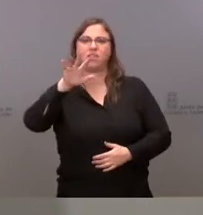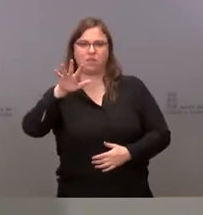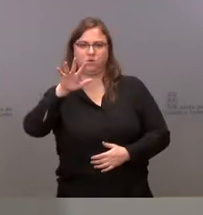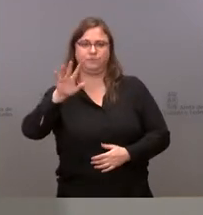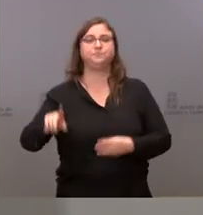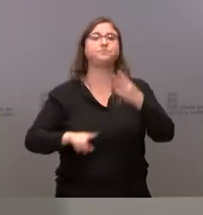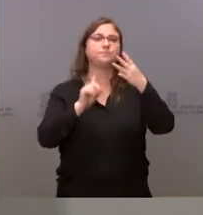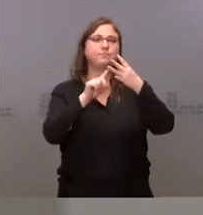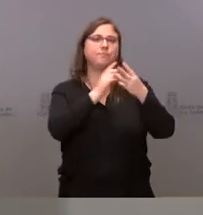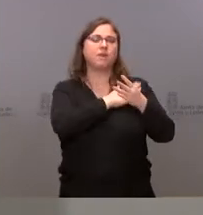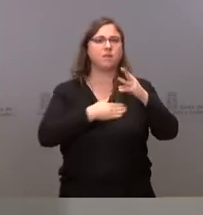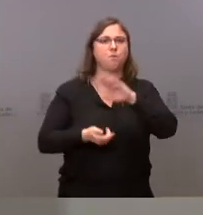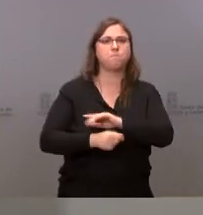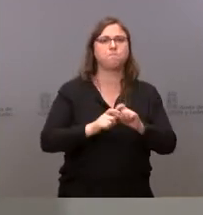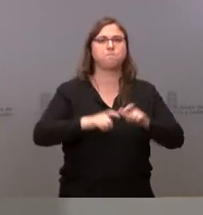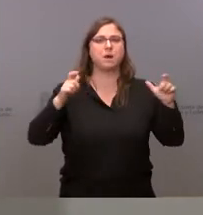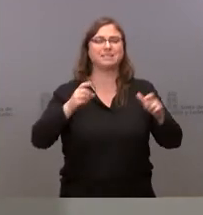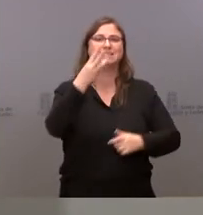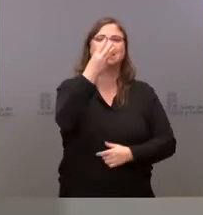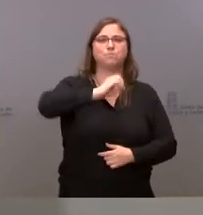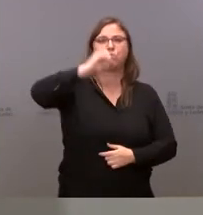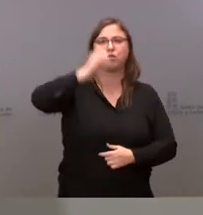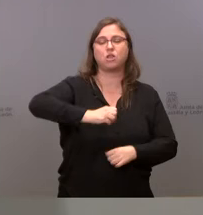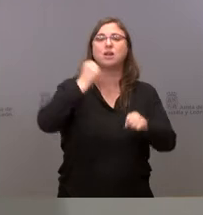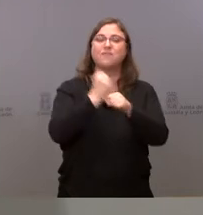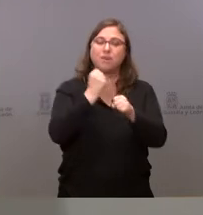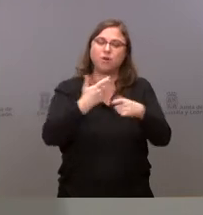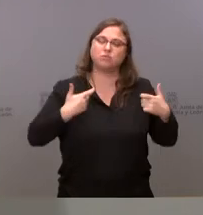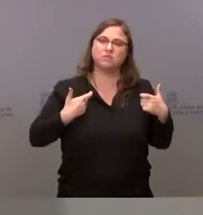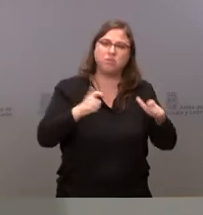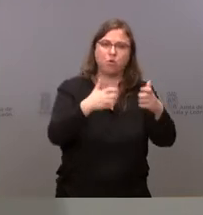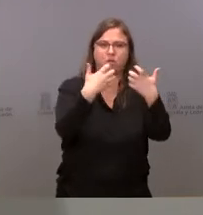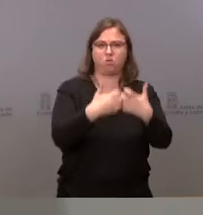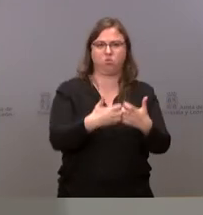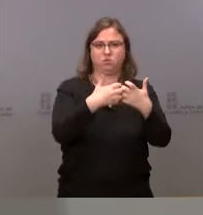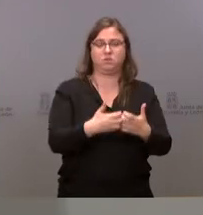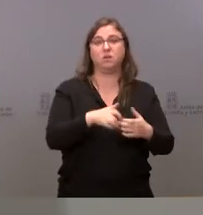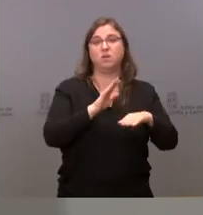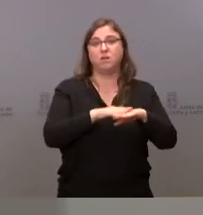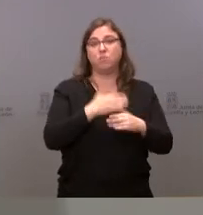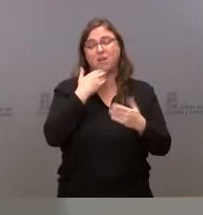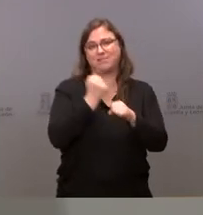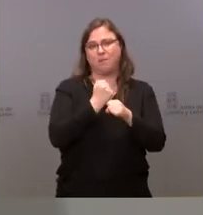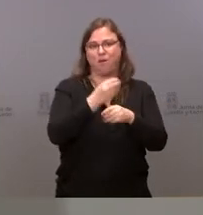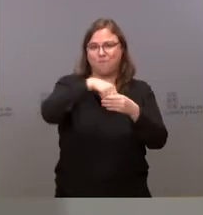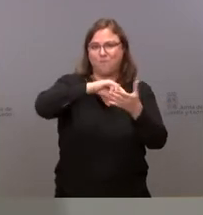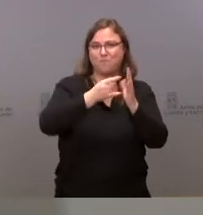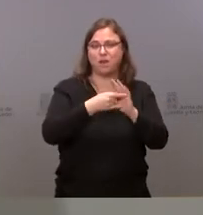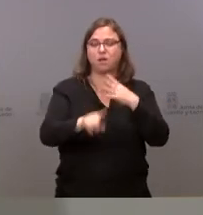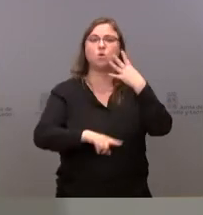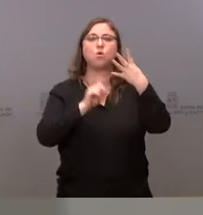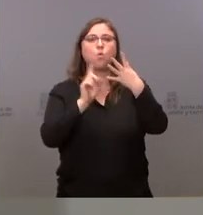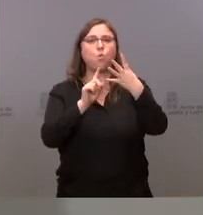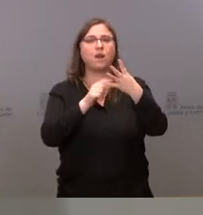tercer lugar, queremos aumentar un 3% el empleo en el sector industrial como consecuencia del trabajo en este plan. El cuarto,